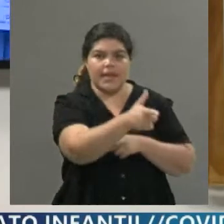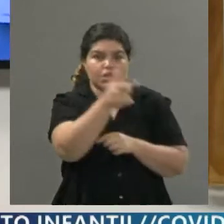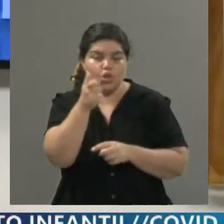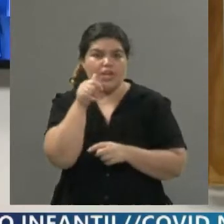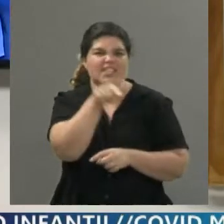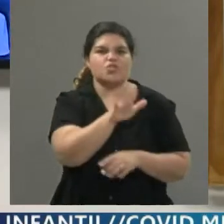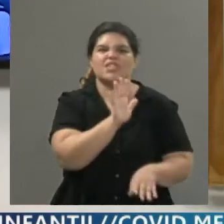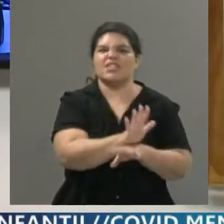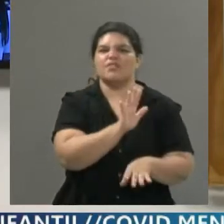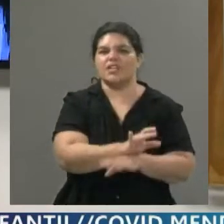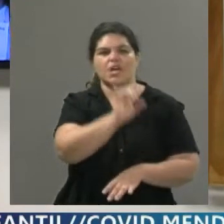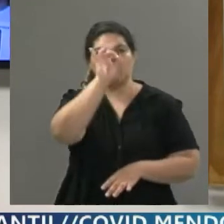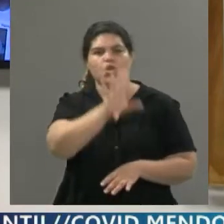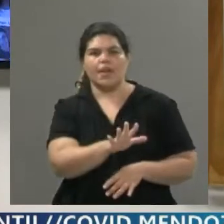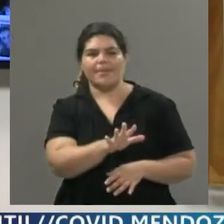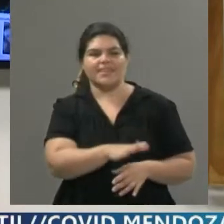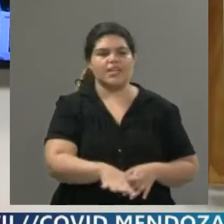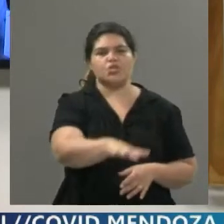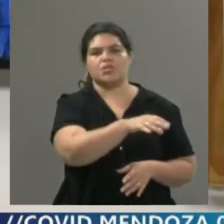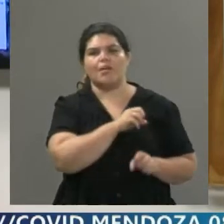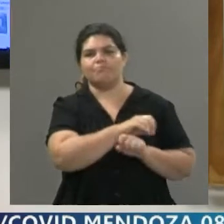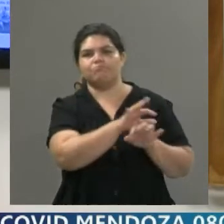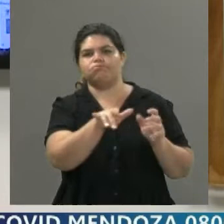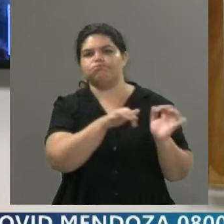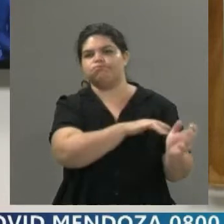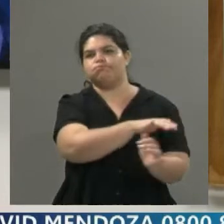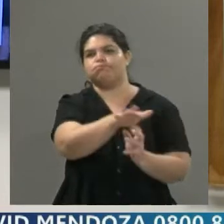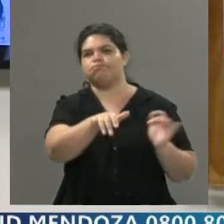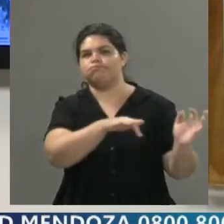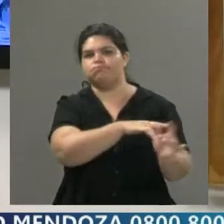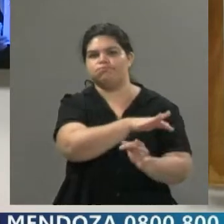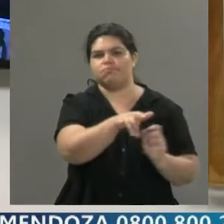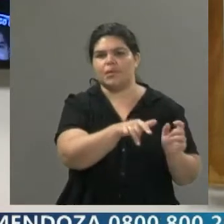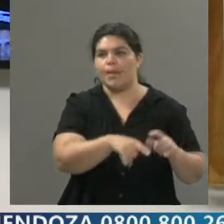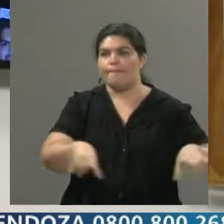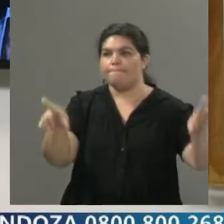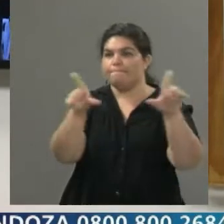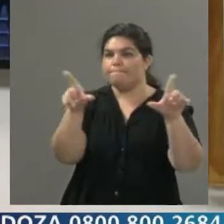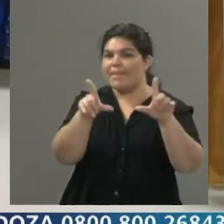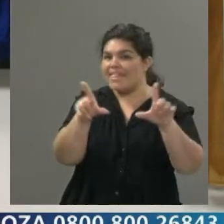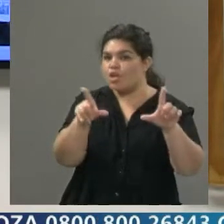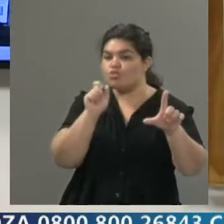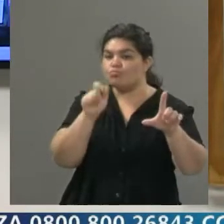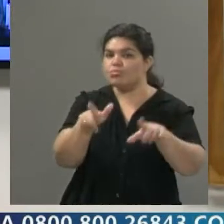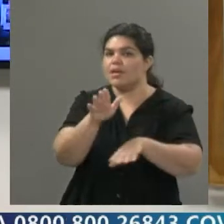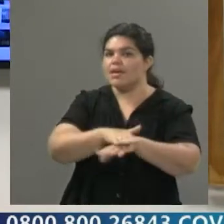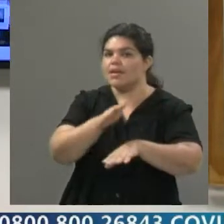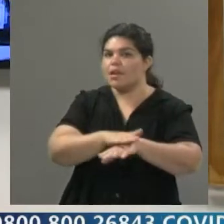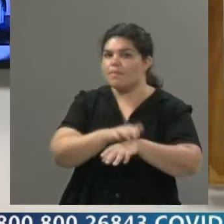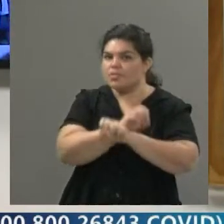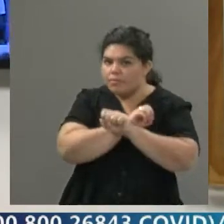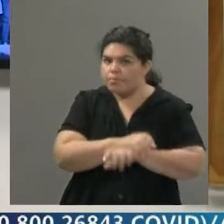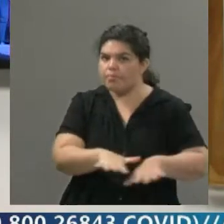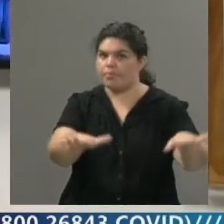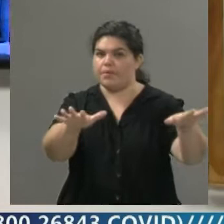mediático y que hay que sacarlo para no confundir a los medios. Medios que son responsables de la visibilización de estos